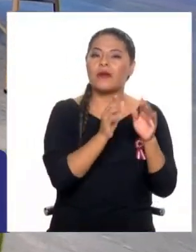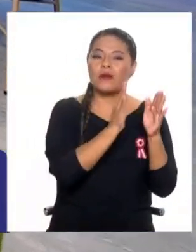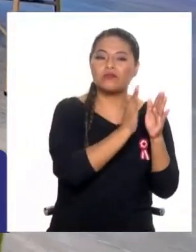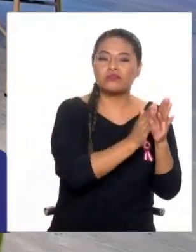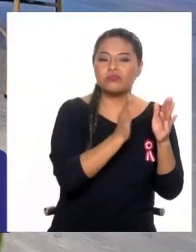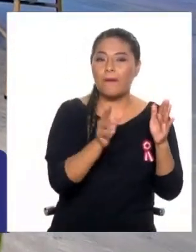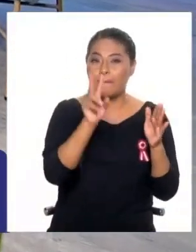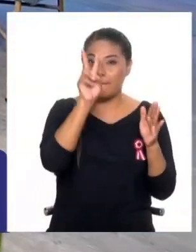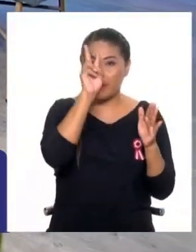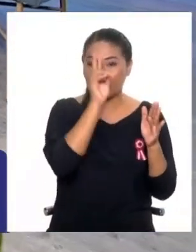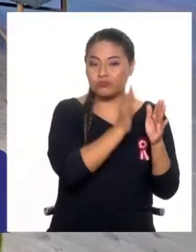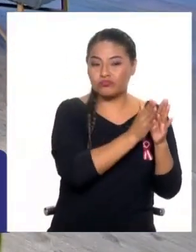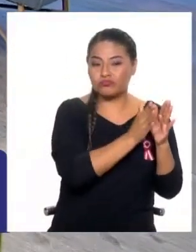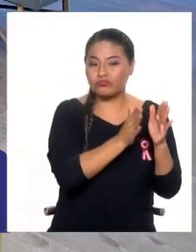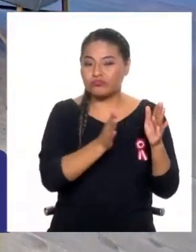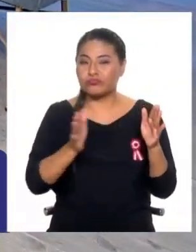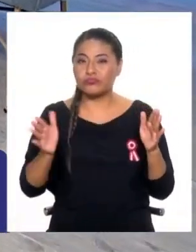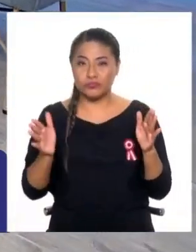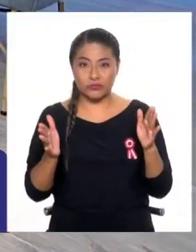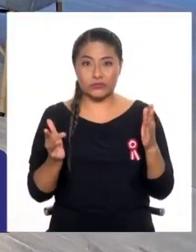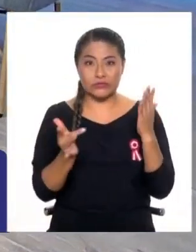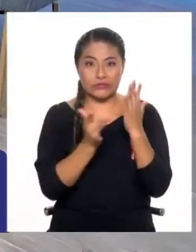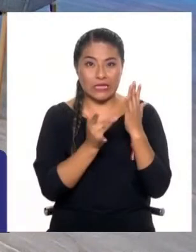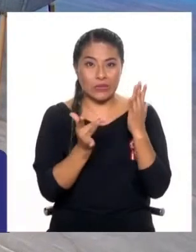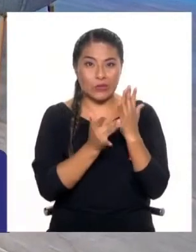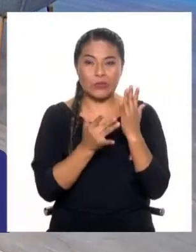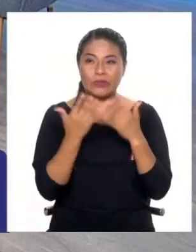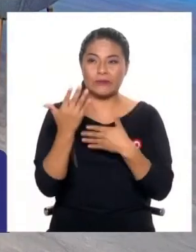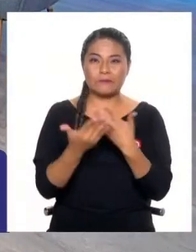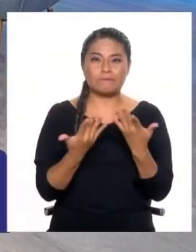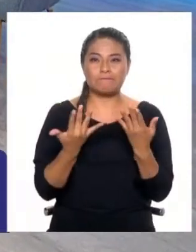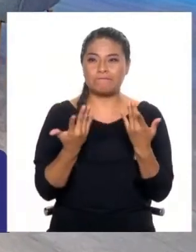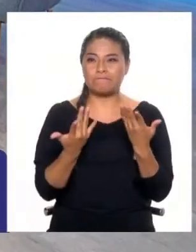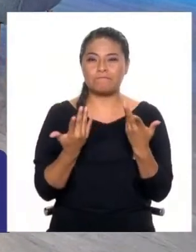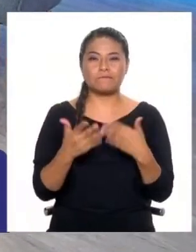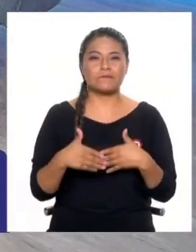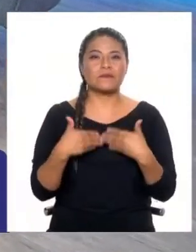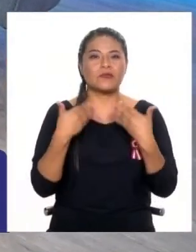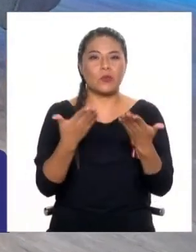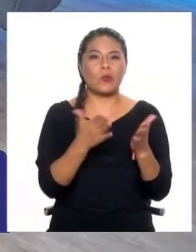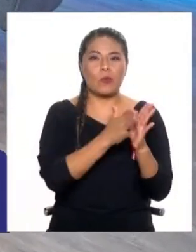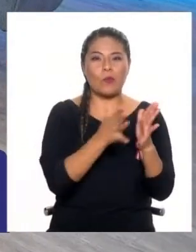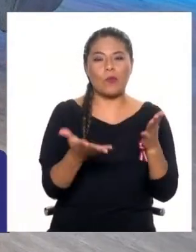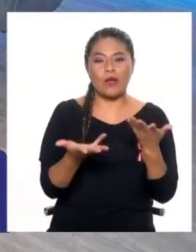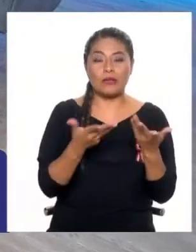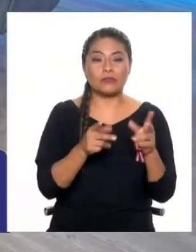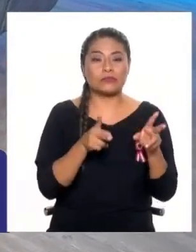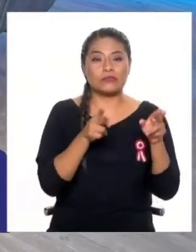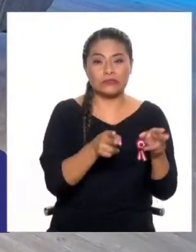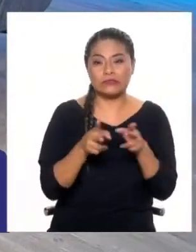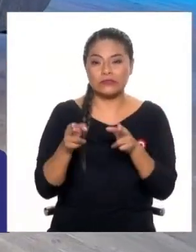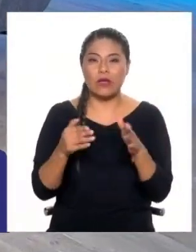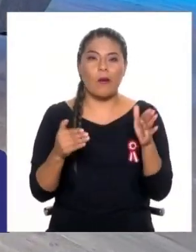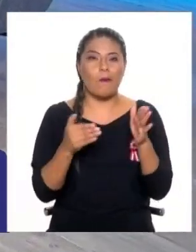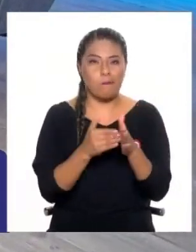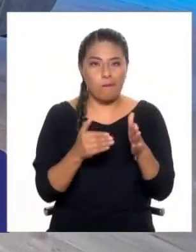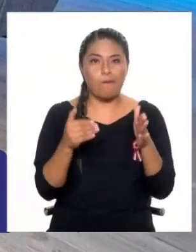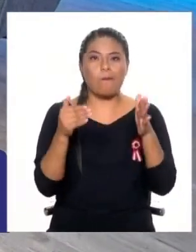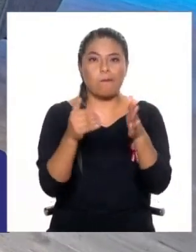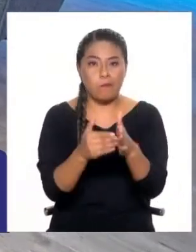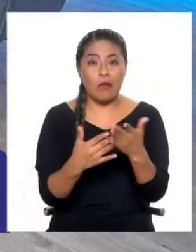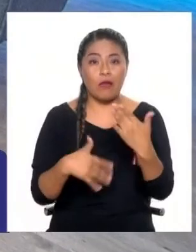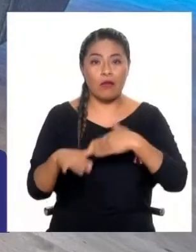en el Perú para que esta tecnología no nos vaya a generar más brechas sociales? Porque en el Perú hay brechas sociales,